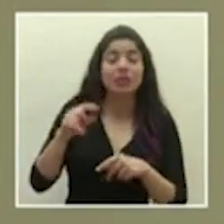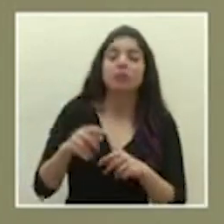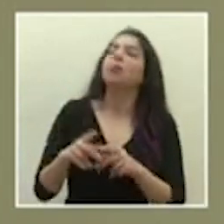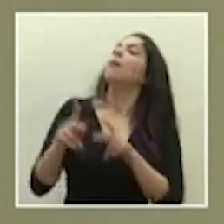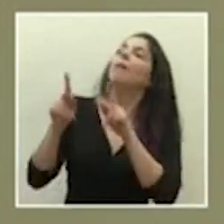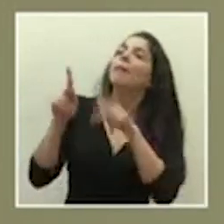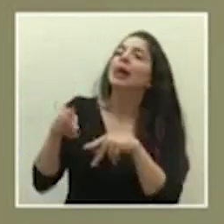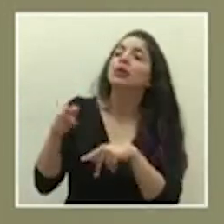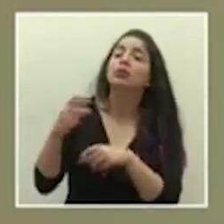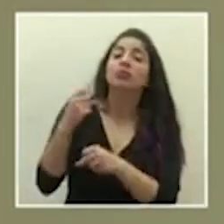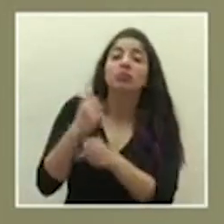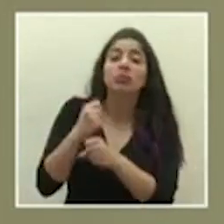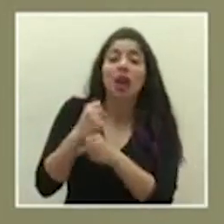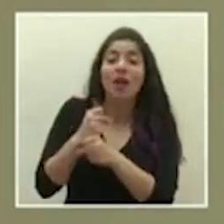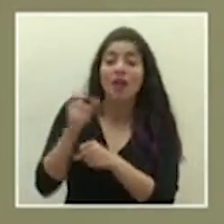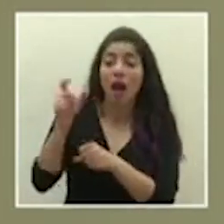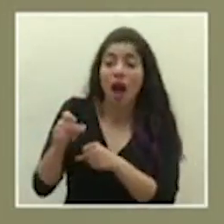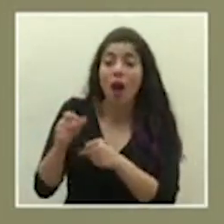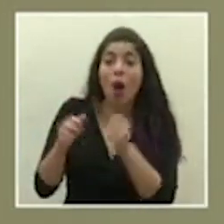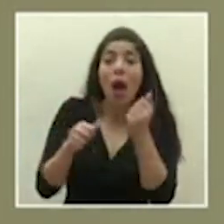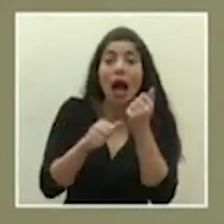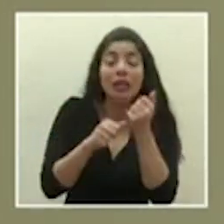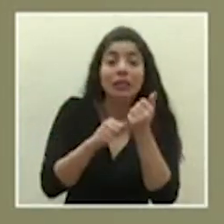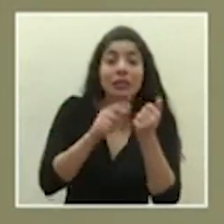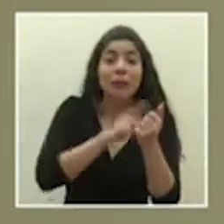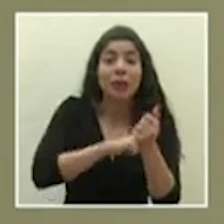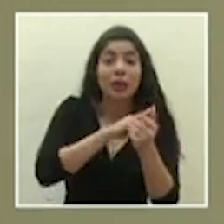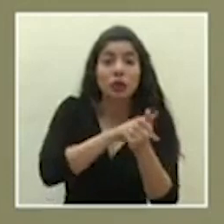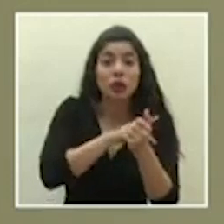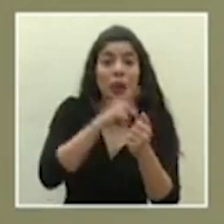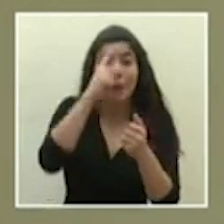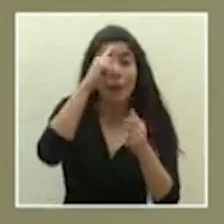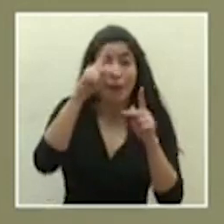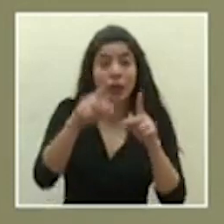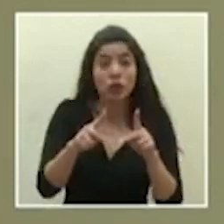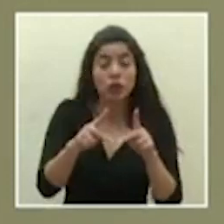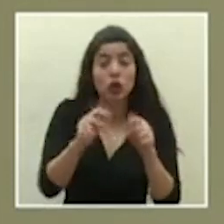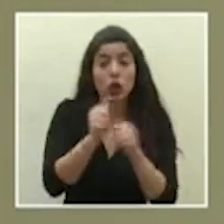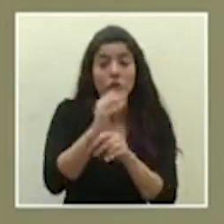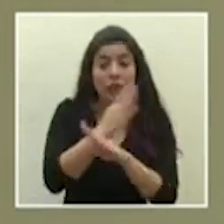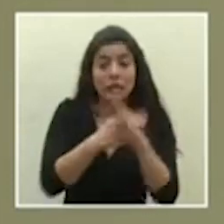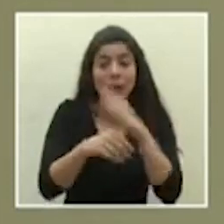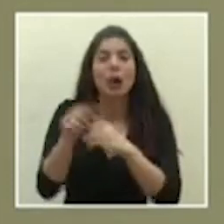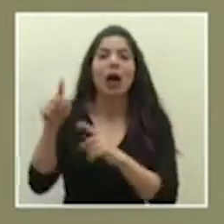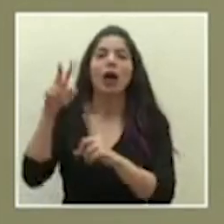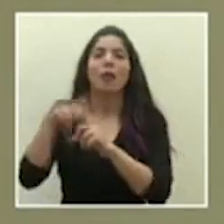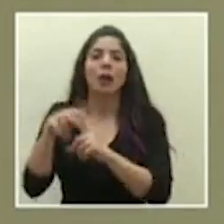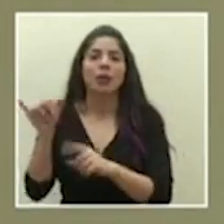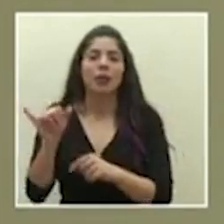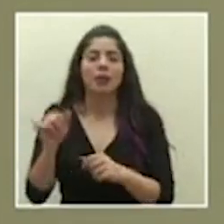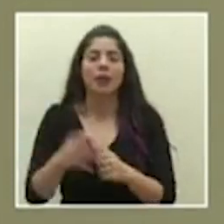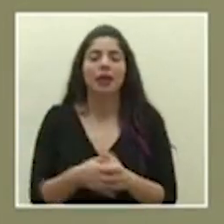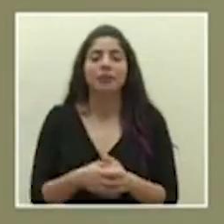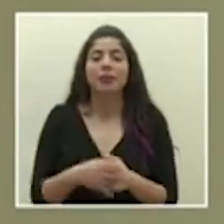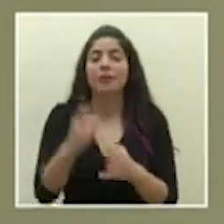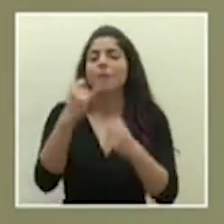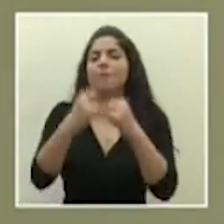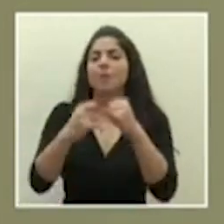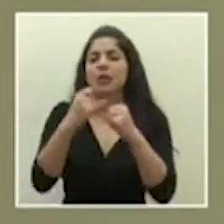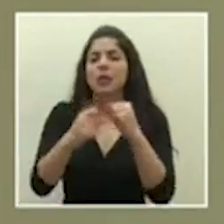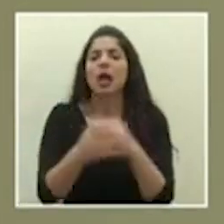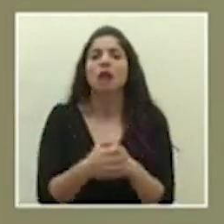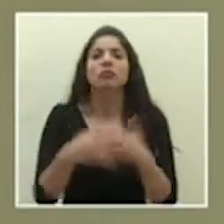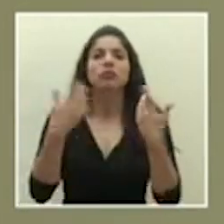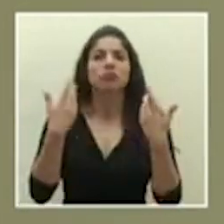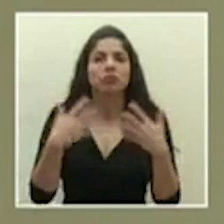labores relacionadas con la asistencia personal a las personas con discapacidad finalmente hemos